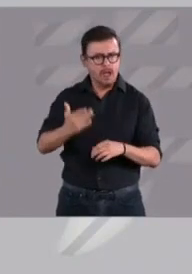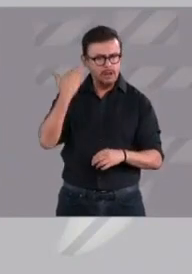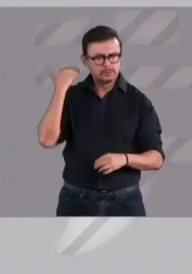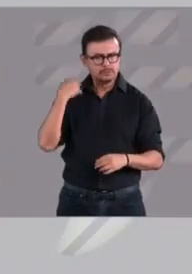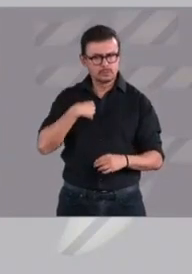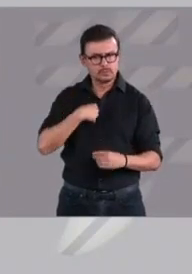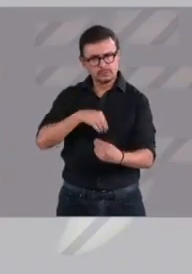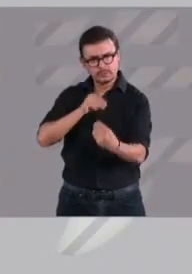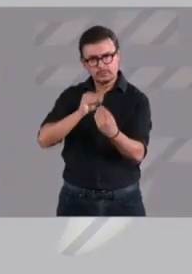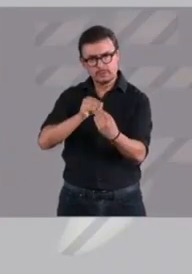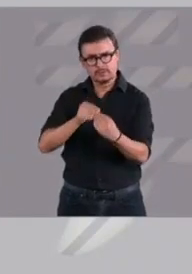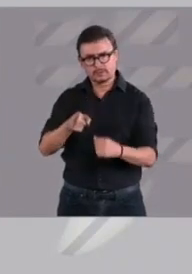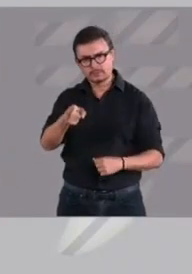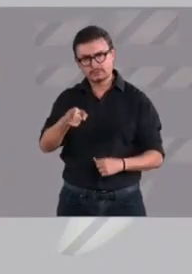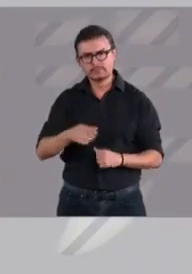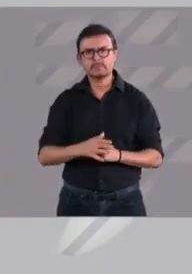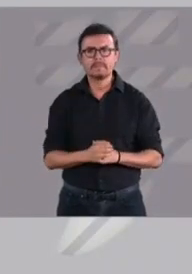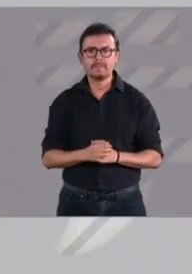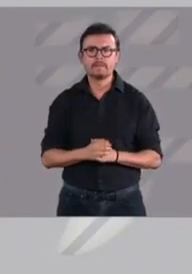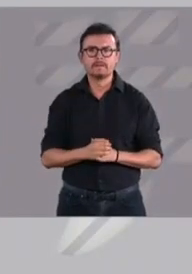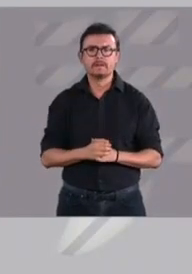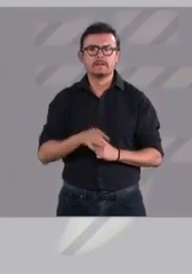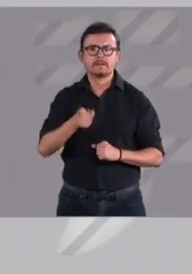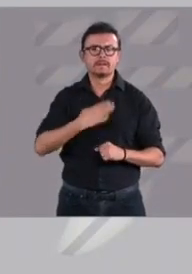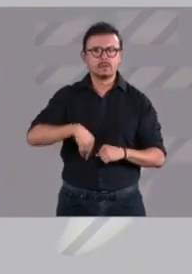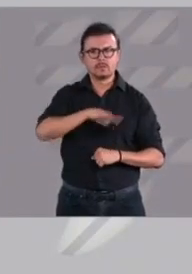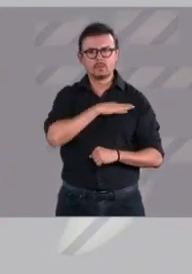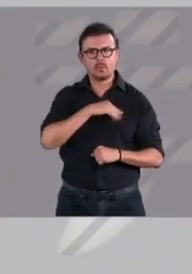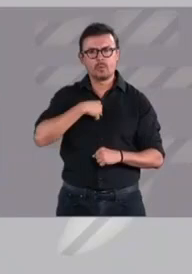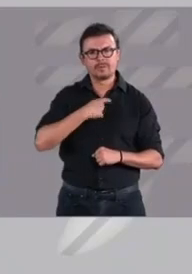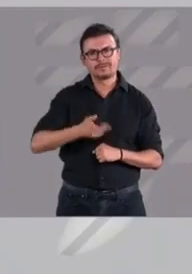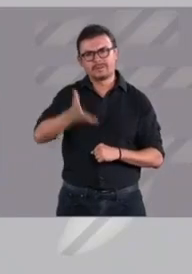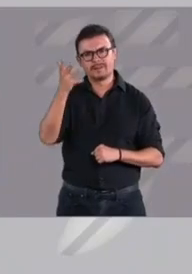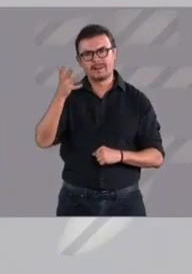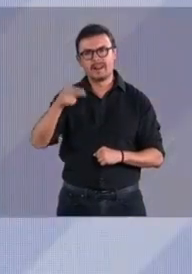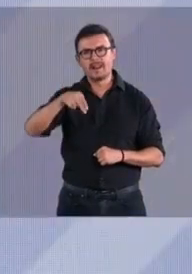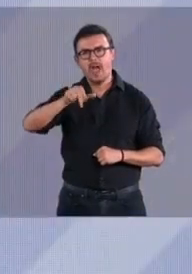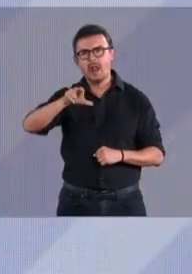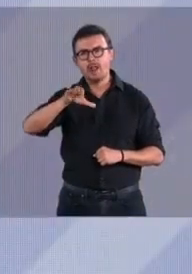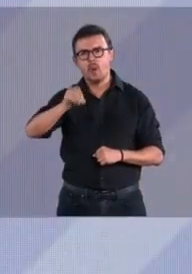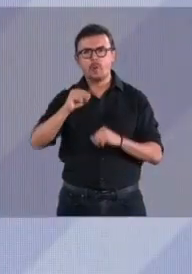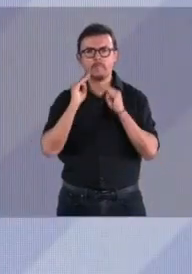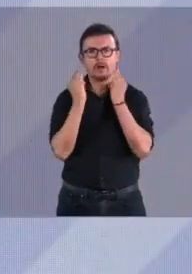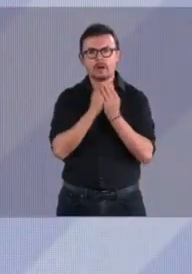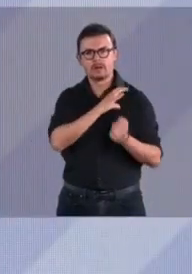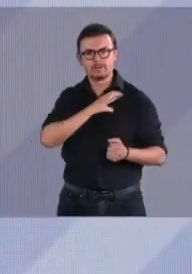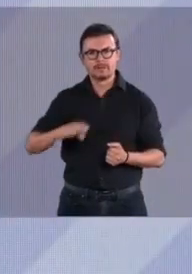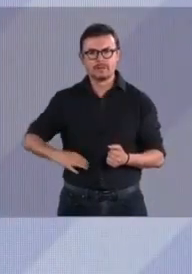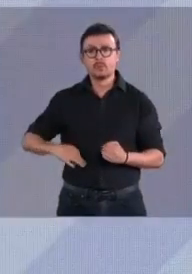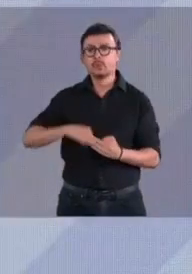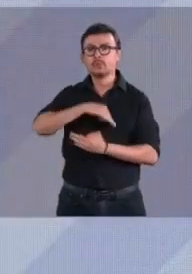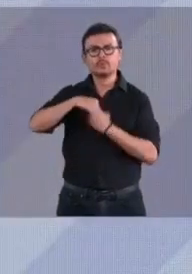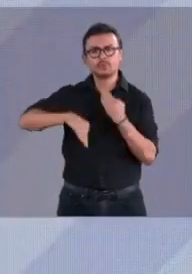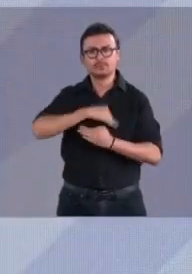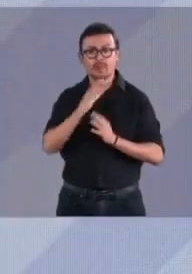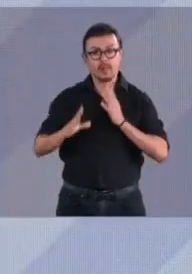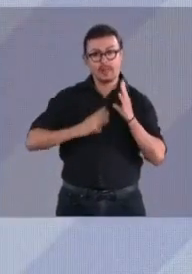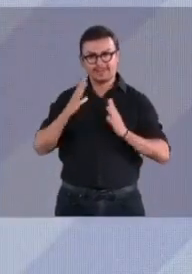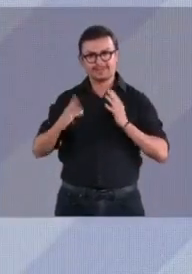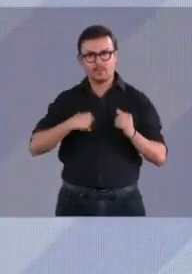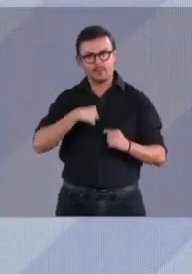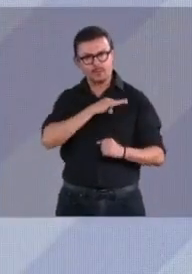-candidata Claudia Sheinbaum y eso generó mucha polémica. Quiero explicarle a millones de mexicanos por qué lo hice.